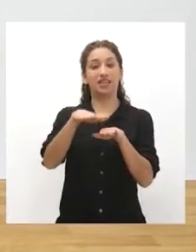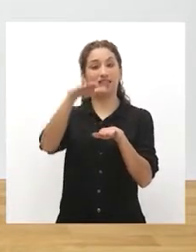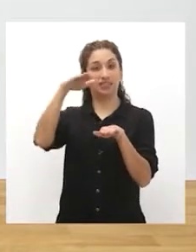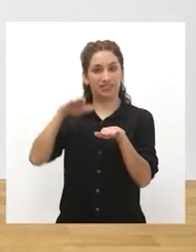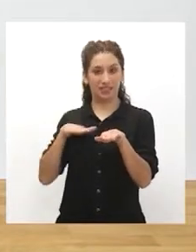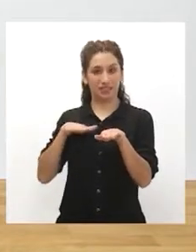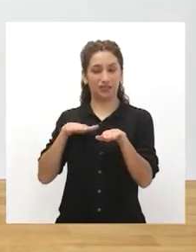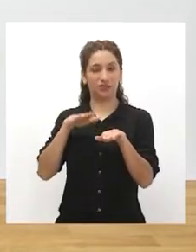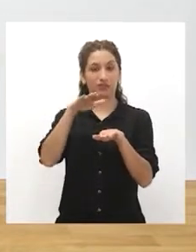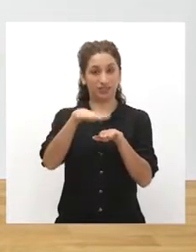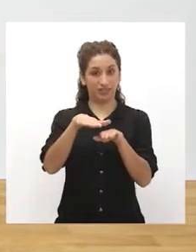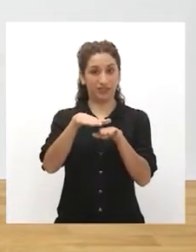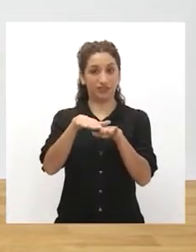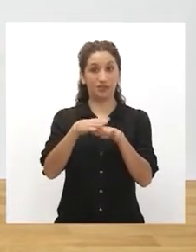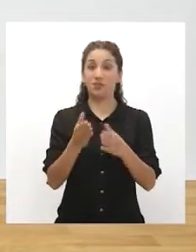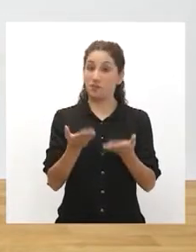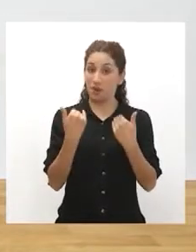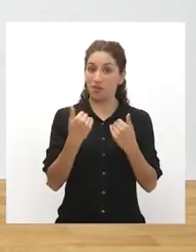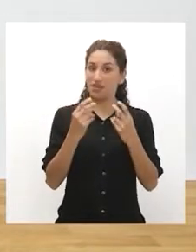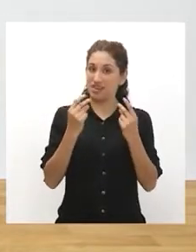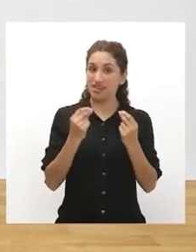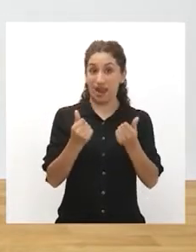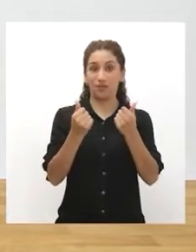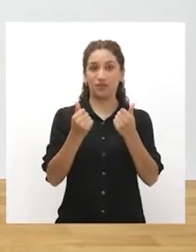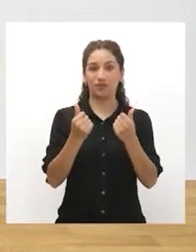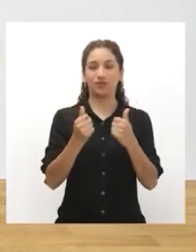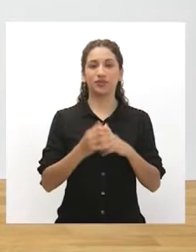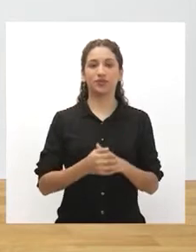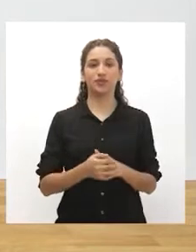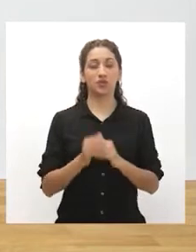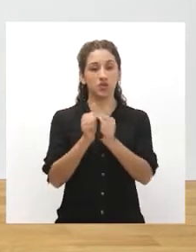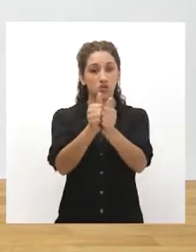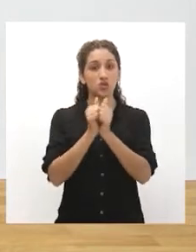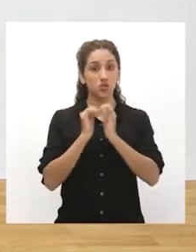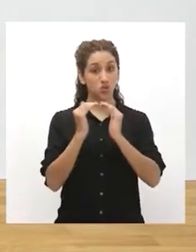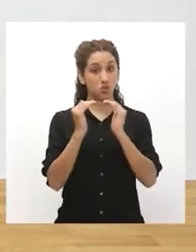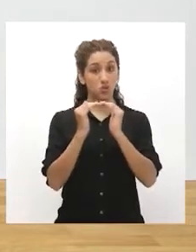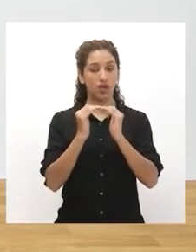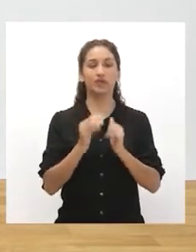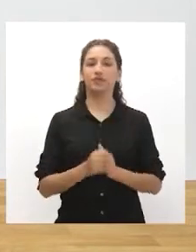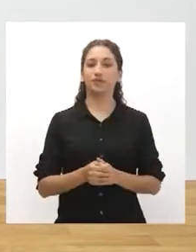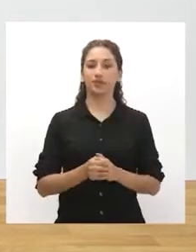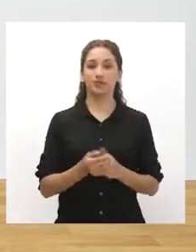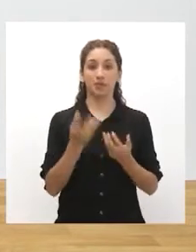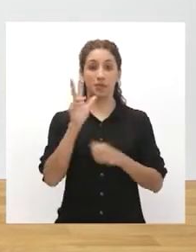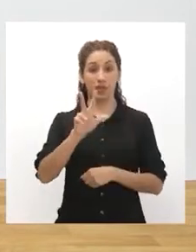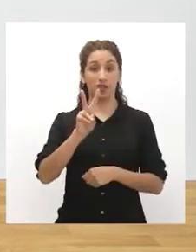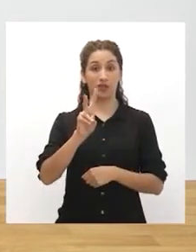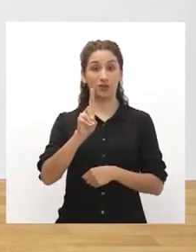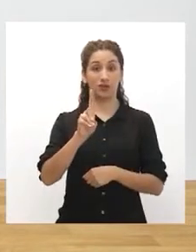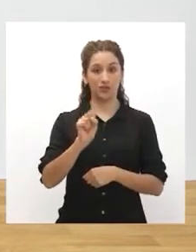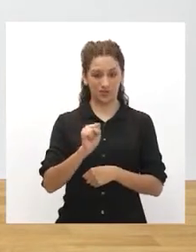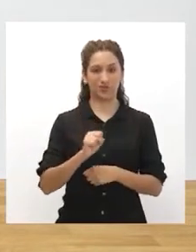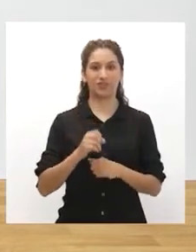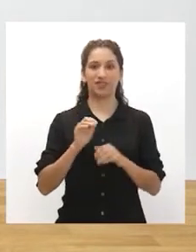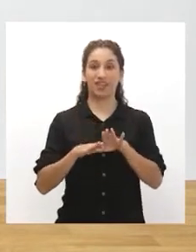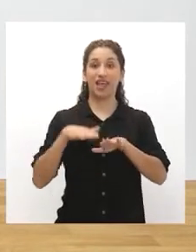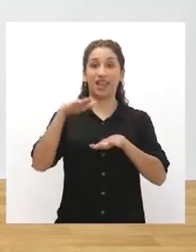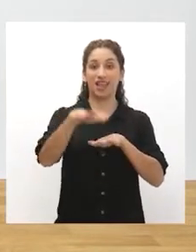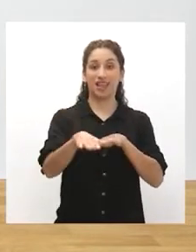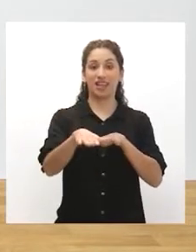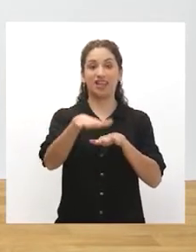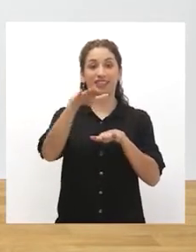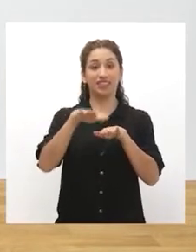atrás, centro. Lo hacemos un poco más rápido y ahora junto conmigo. 3, 2, 1, va.